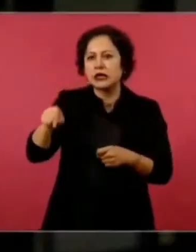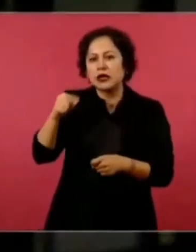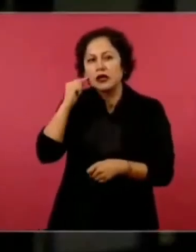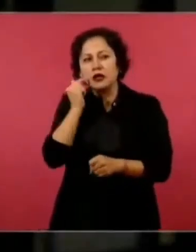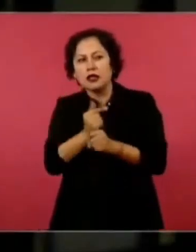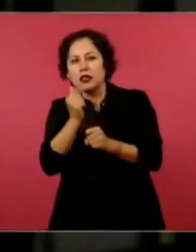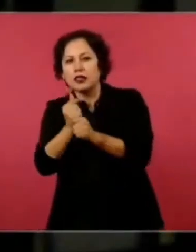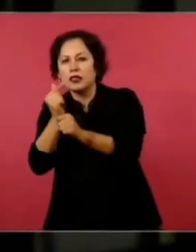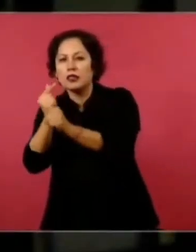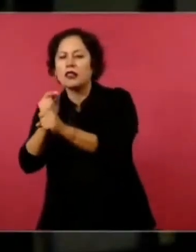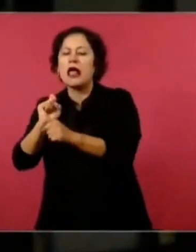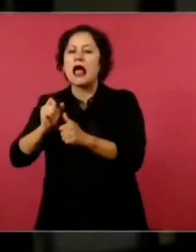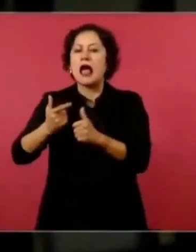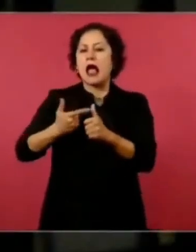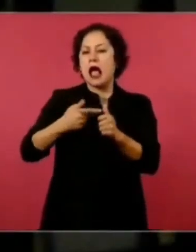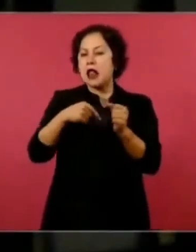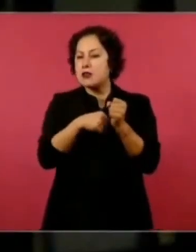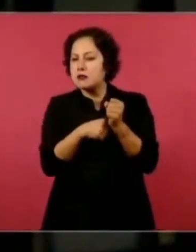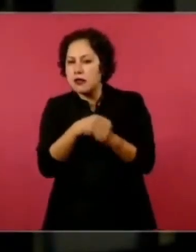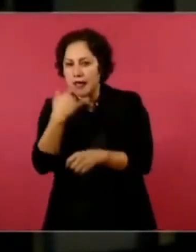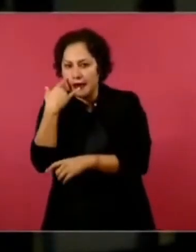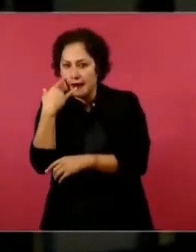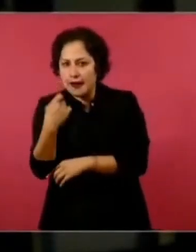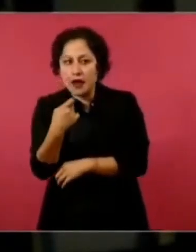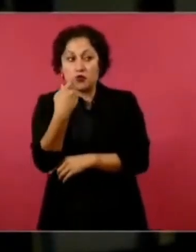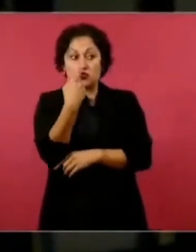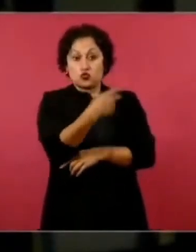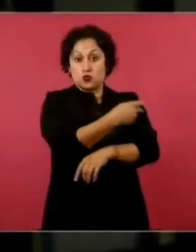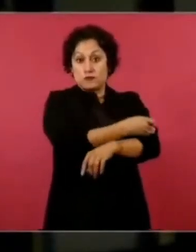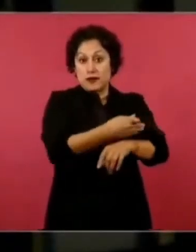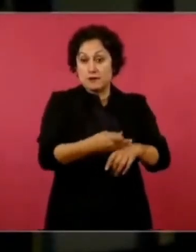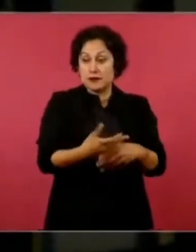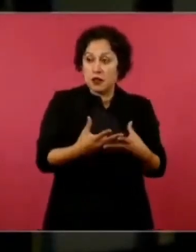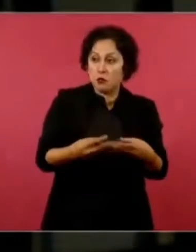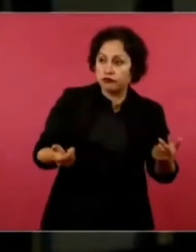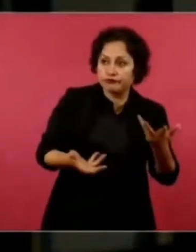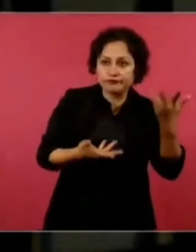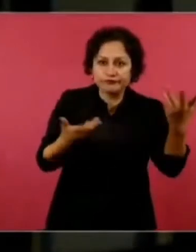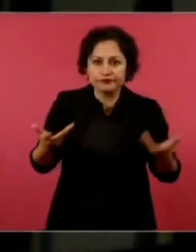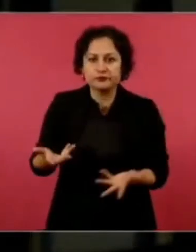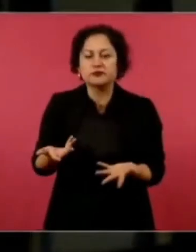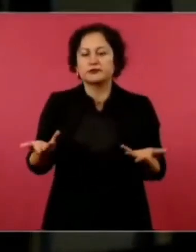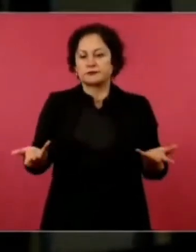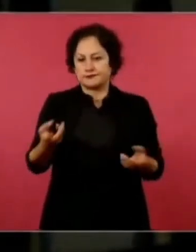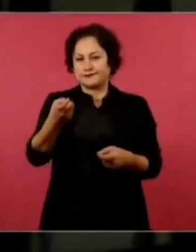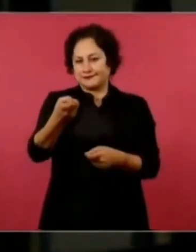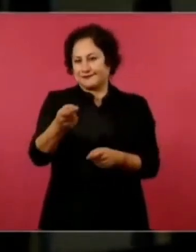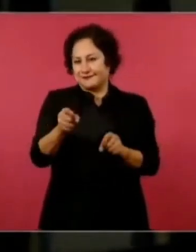sus seres queridos, que nunca volvieron a saber más de ellos por esta lucha que comento.